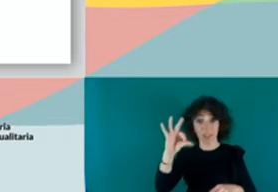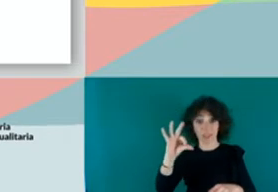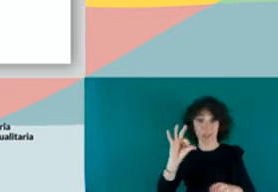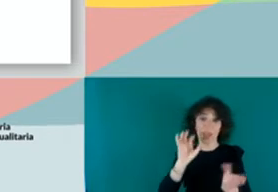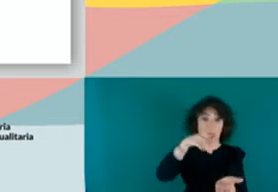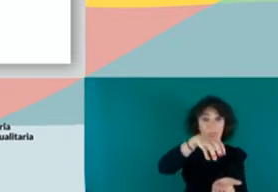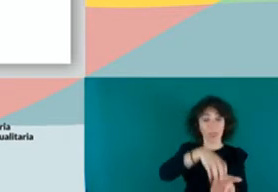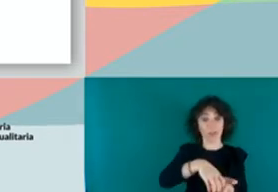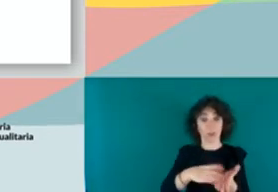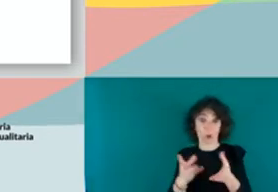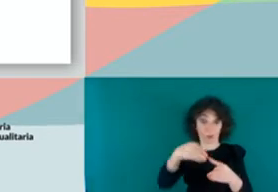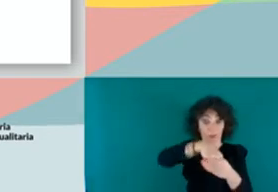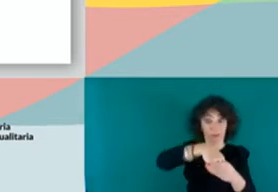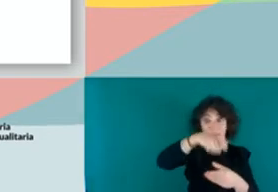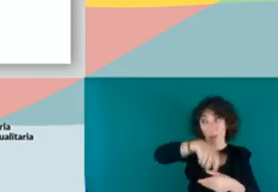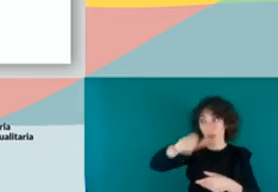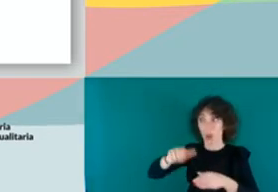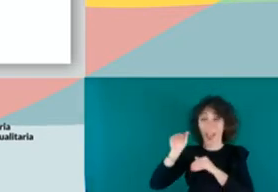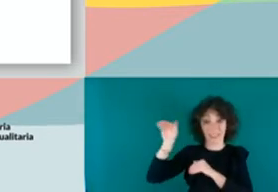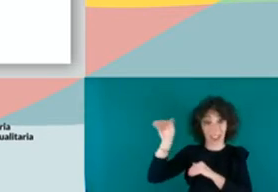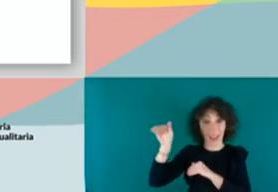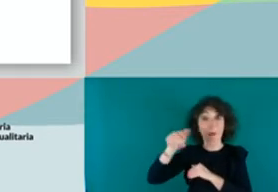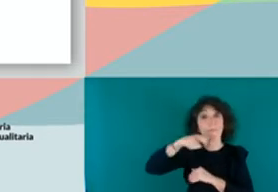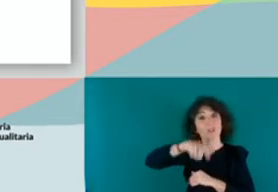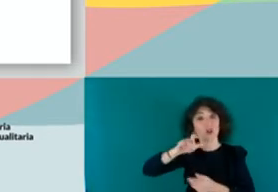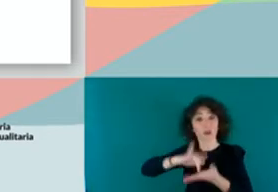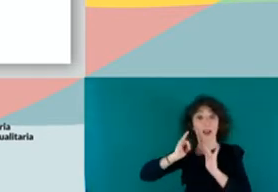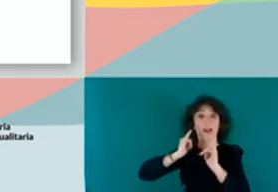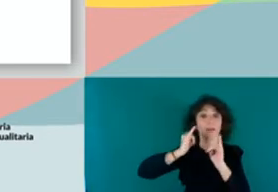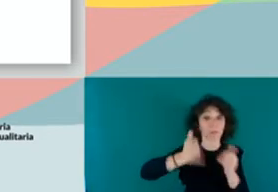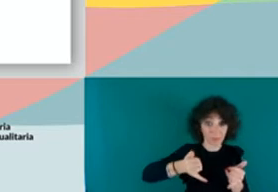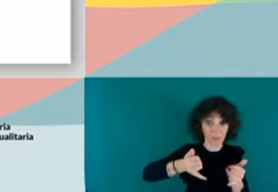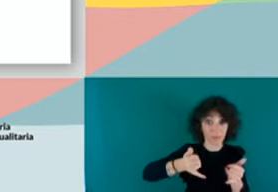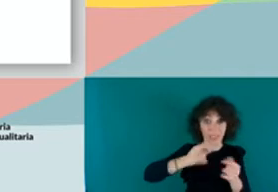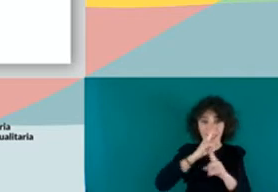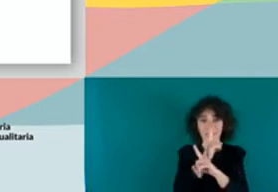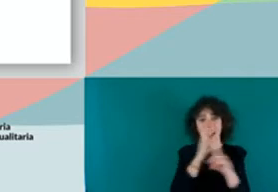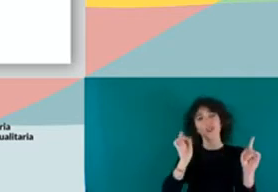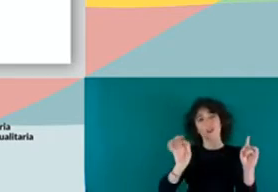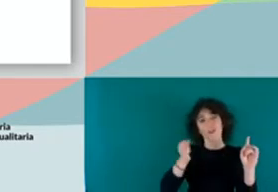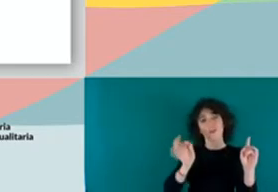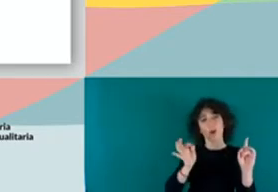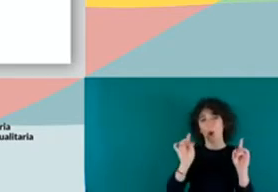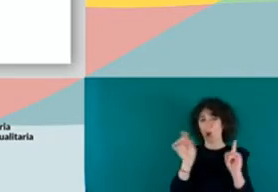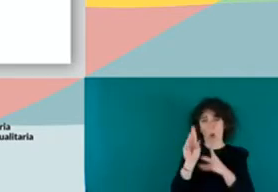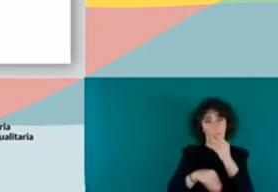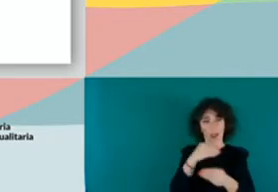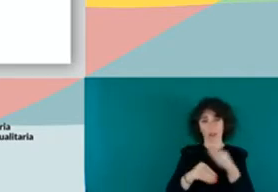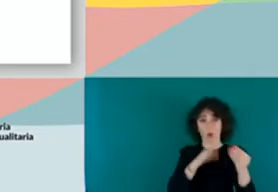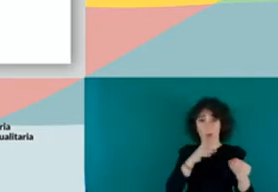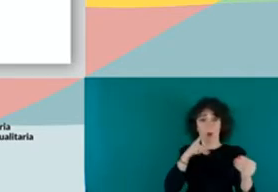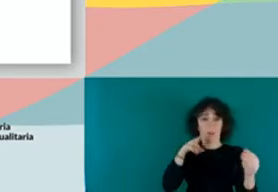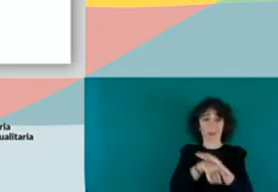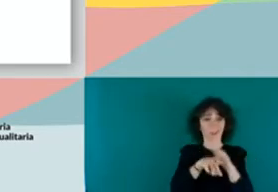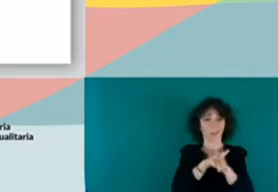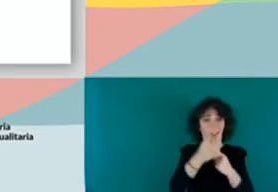que en donde a las personas que llegan, cuando en este año sí es verdad que no se estuvo haciendo, ya que no se podían tramitar las devoluciones